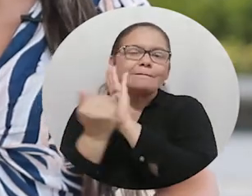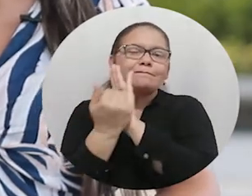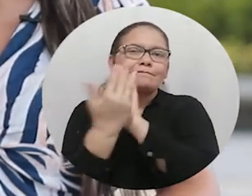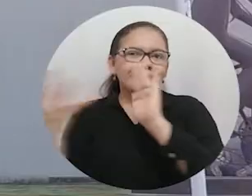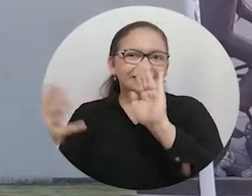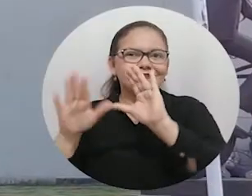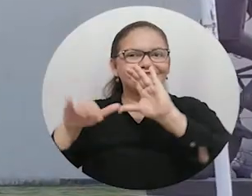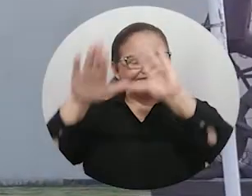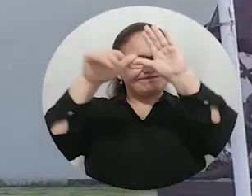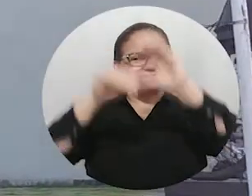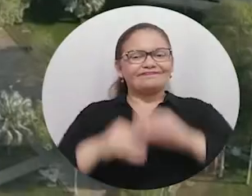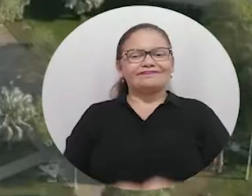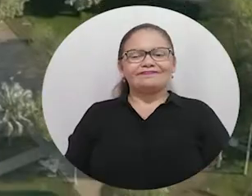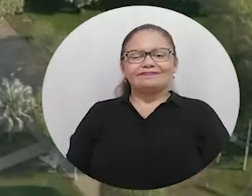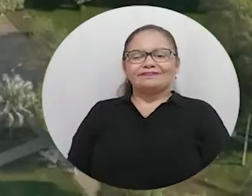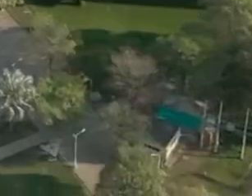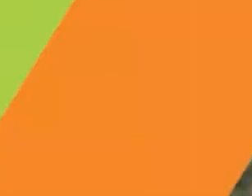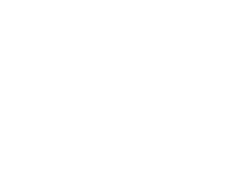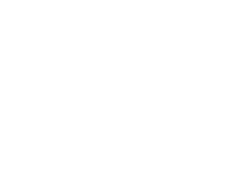Campus TV.